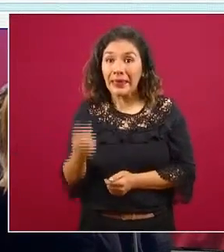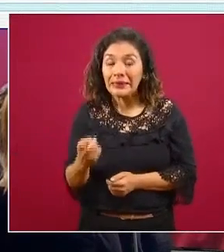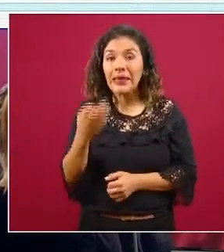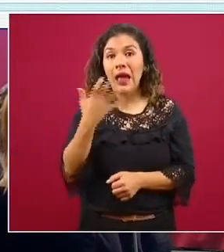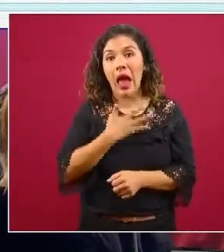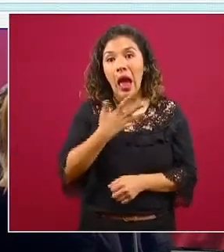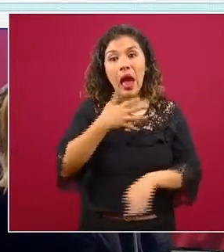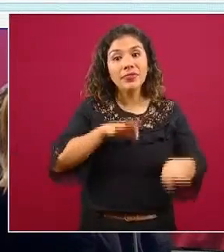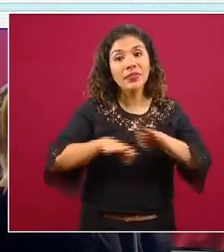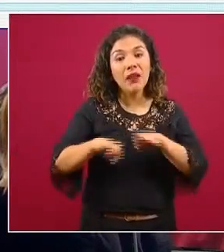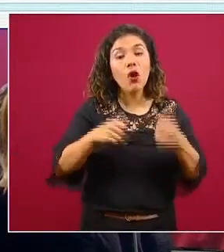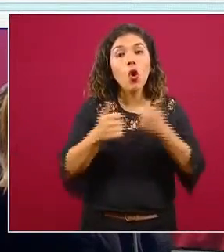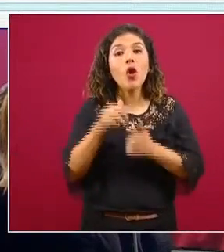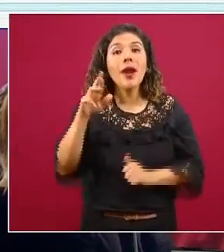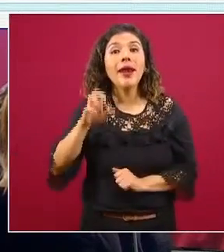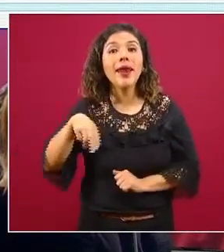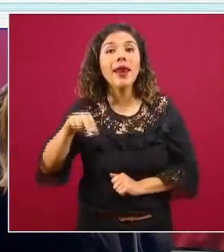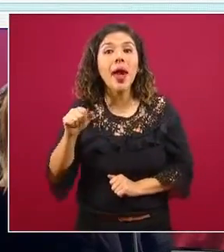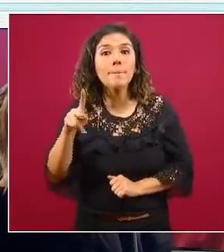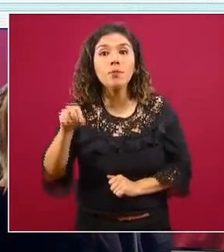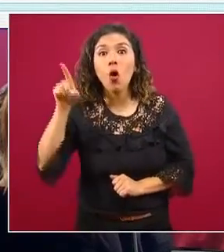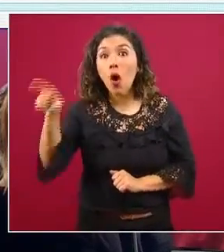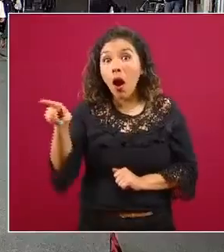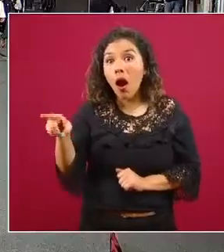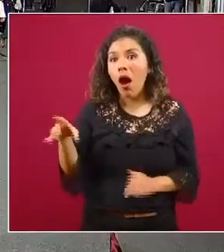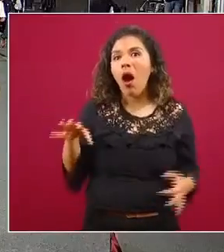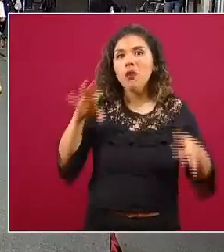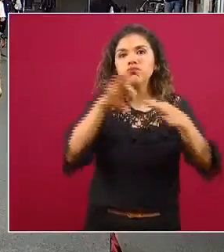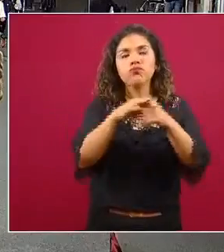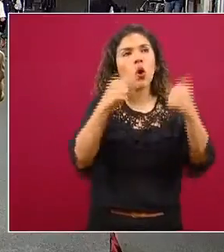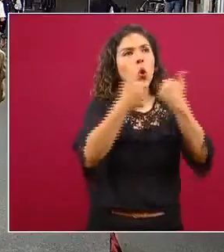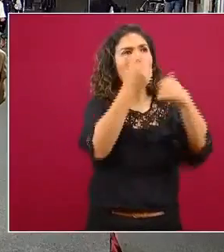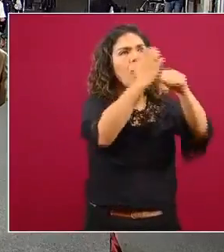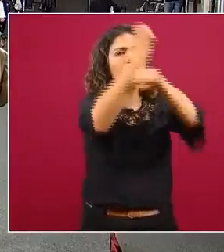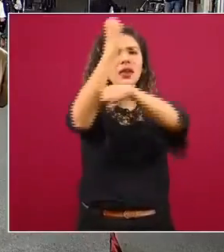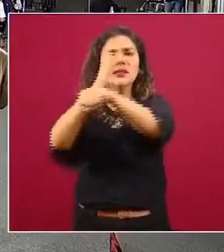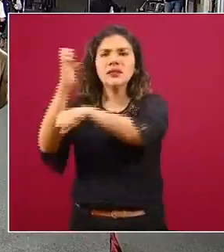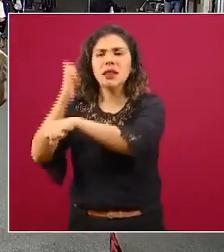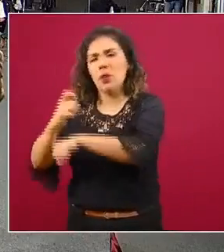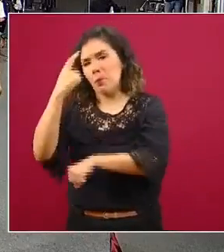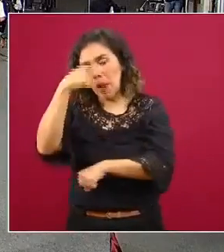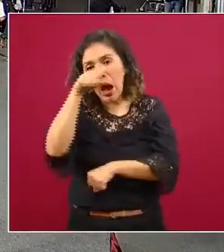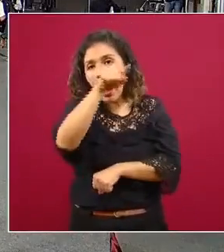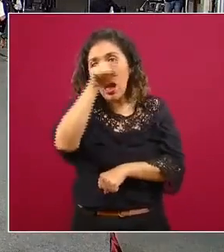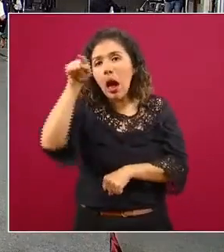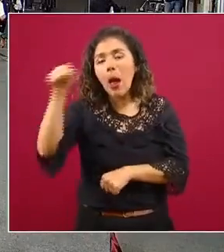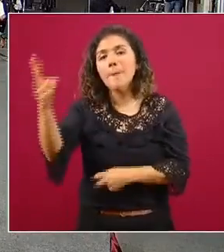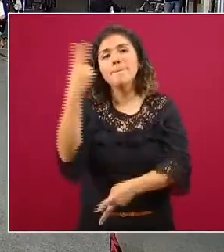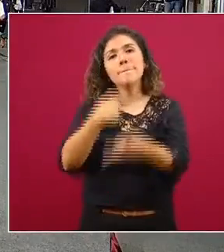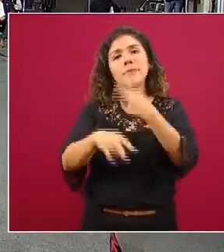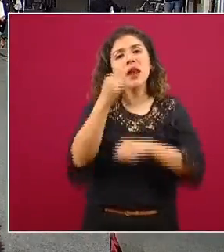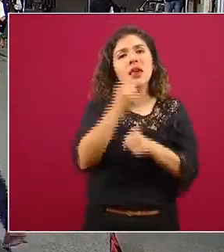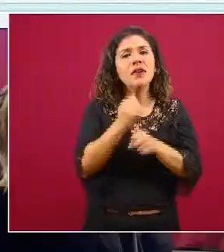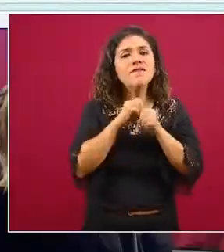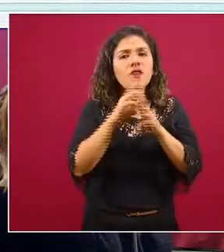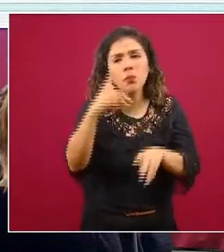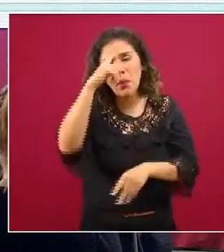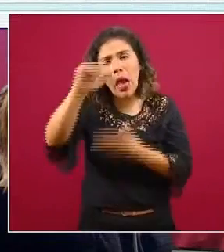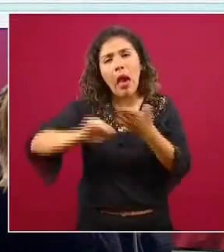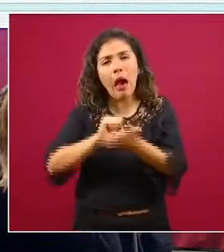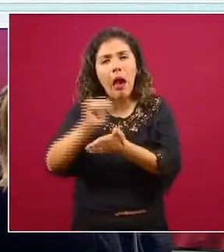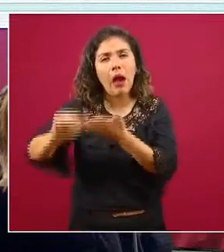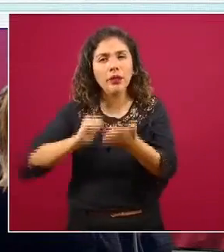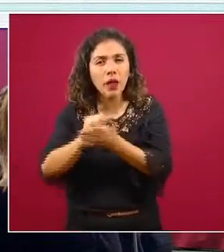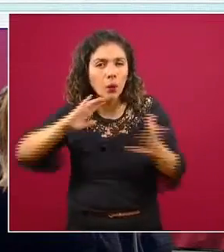con RENAPO que RENAPO trabaja con las entidades federativas para obtener la información de todas y cada una de las actas